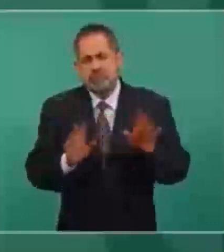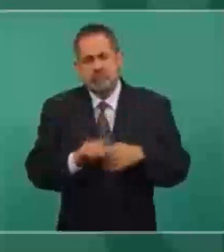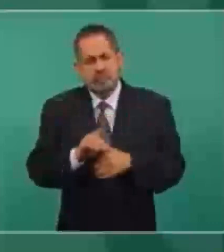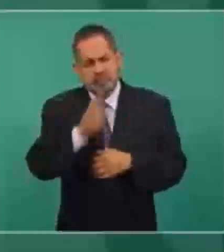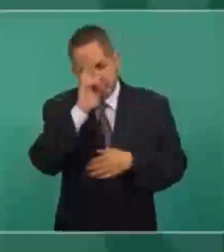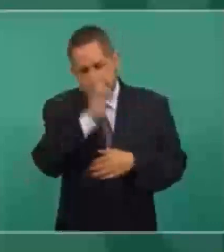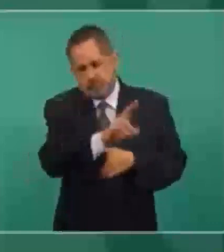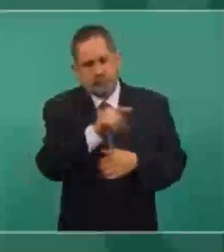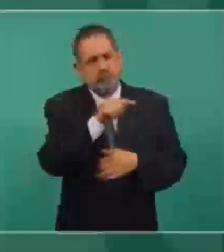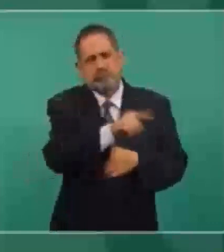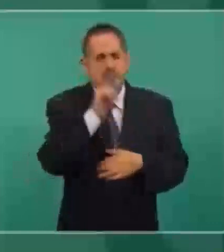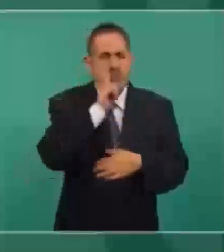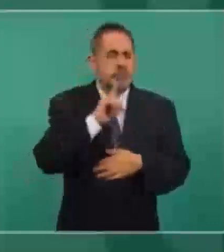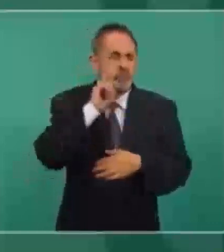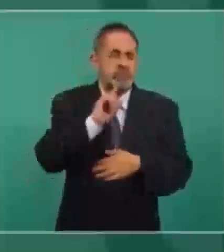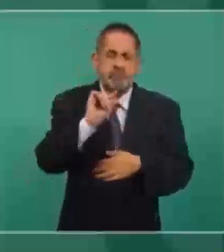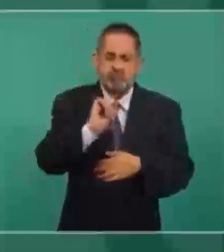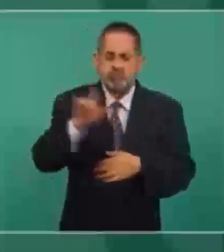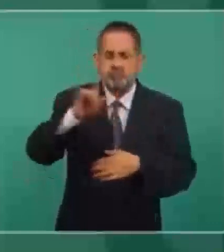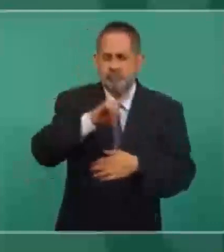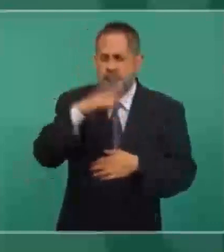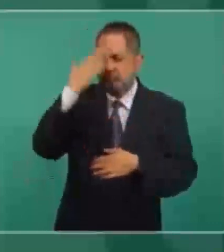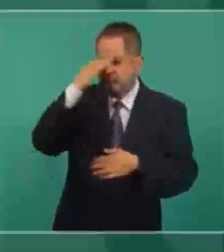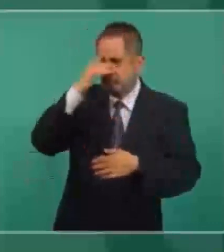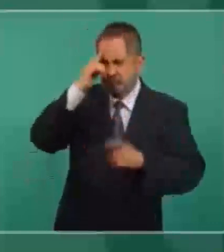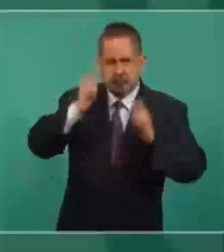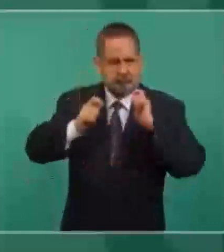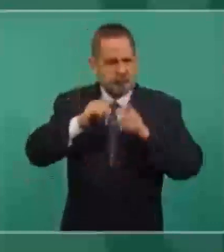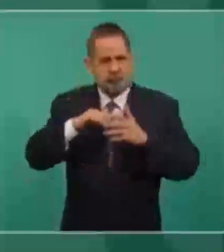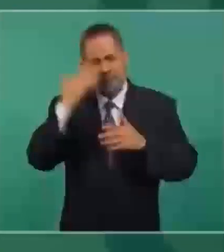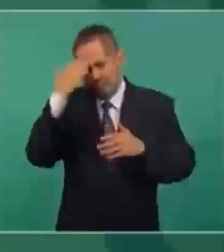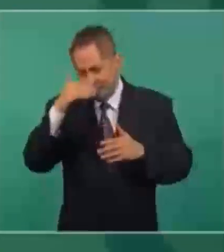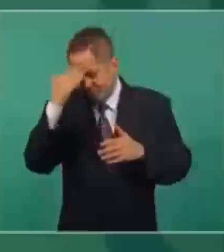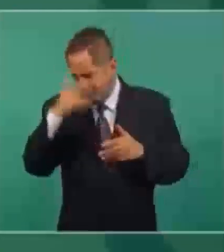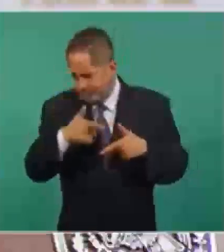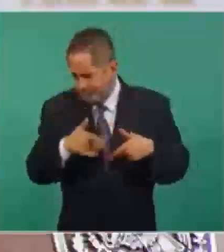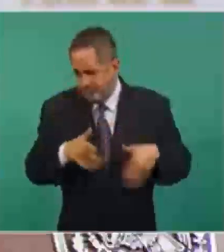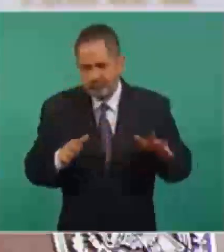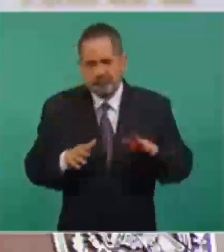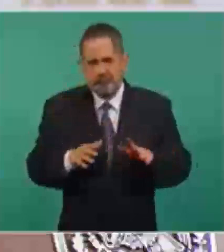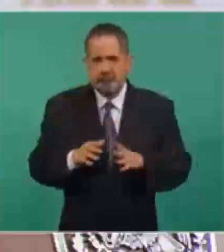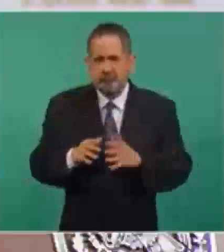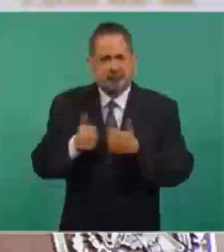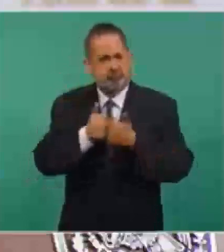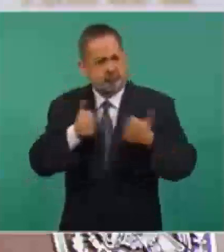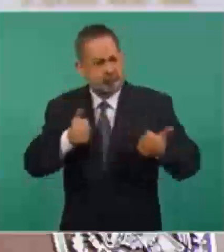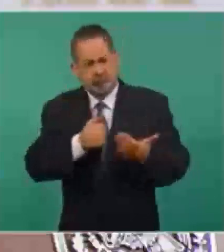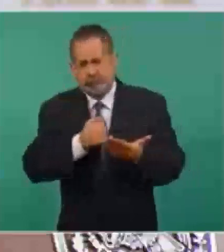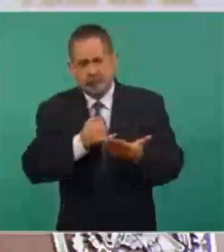una mujer con criterio autónoma,